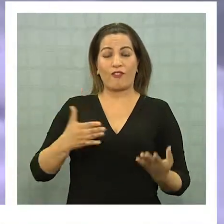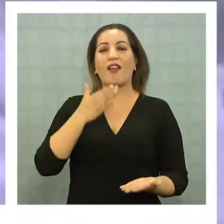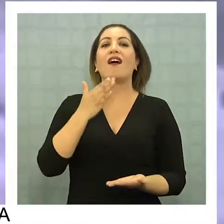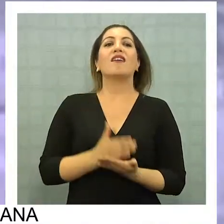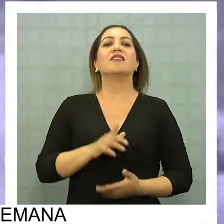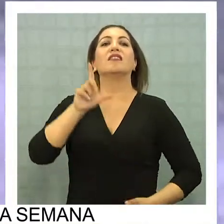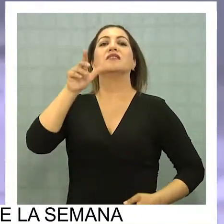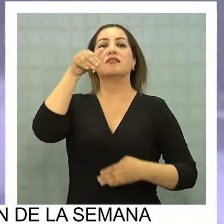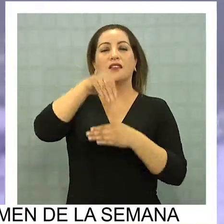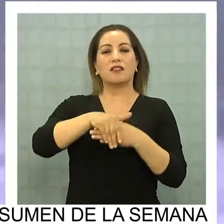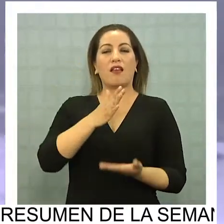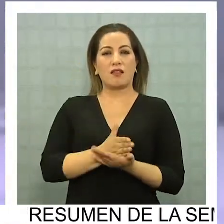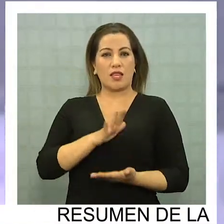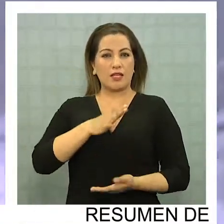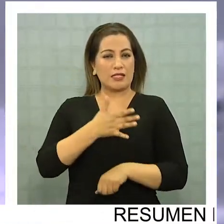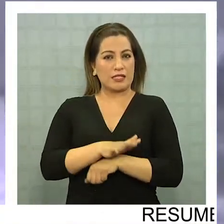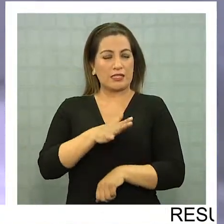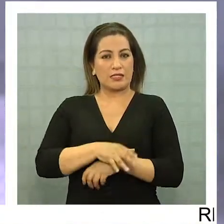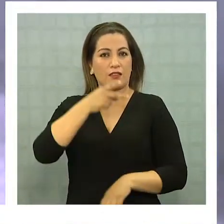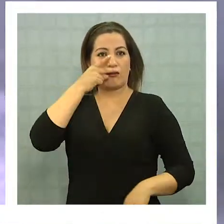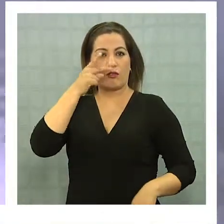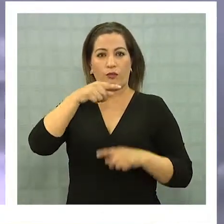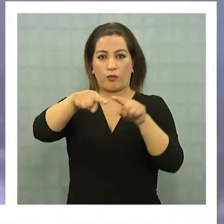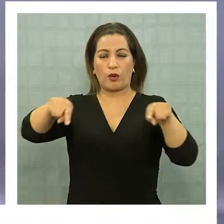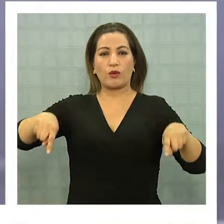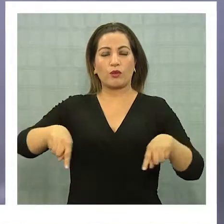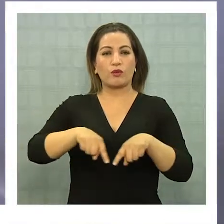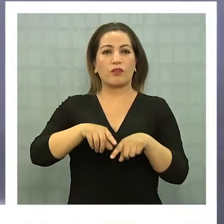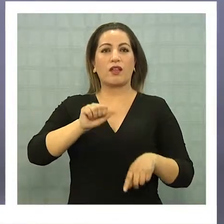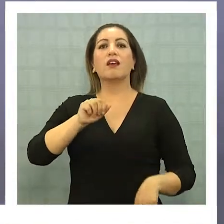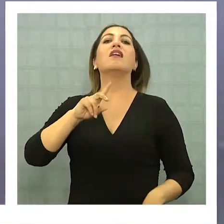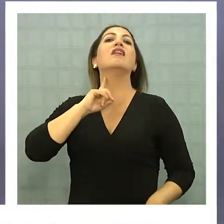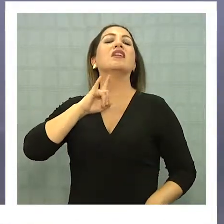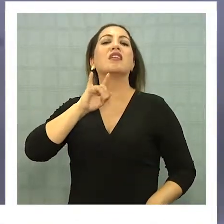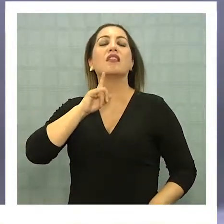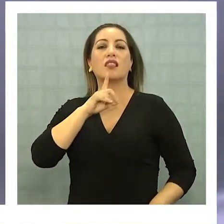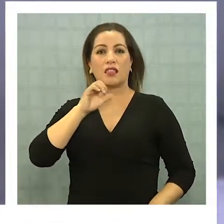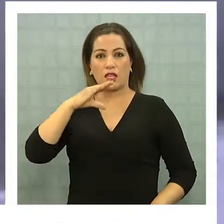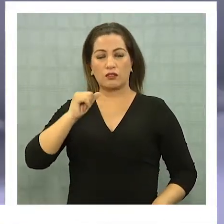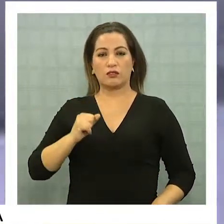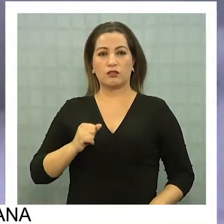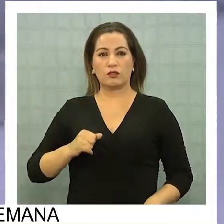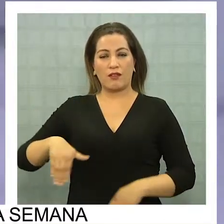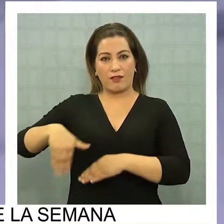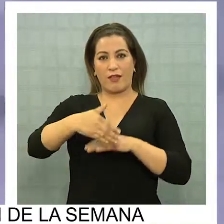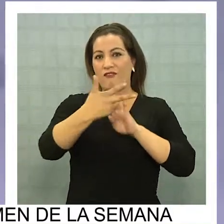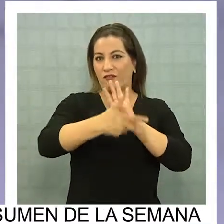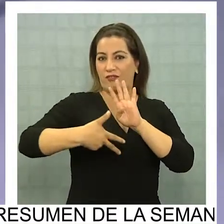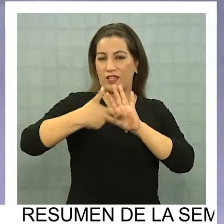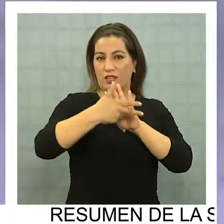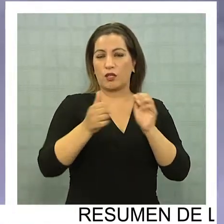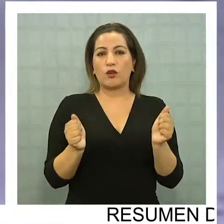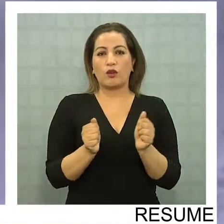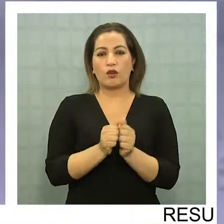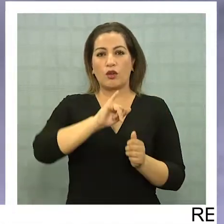horas hasta el 15 de noviembre en la Facultad de Arquitectura, Baquedano y José Joaquín Pérez.